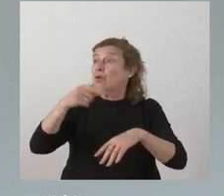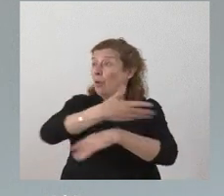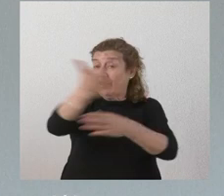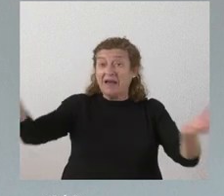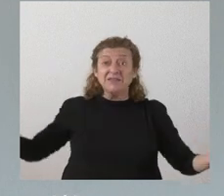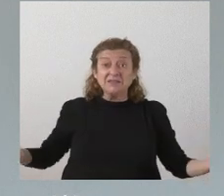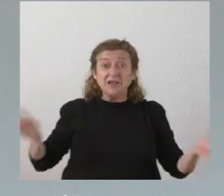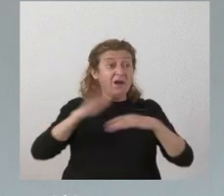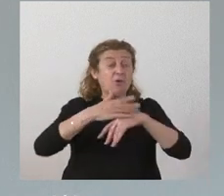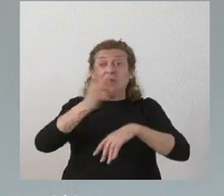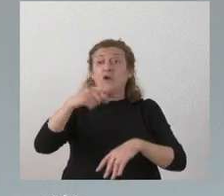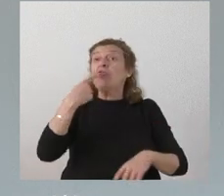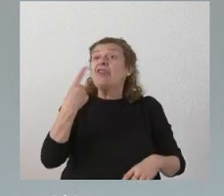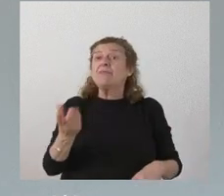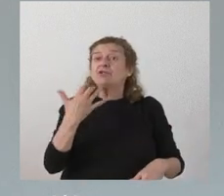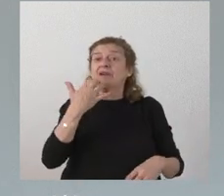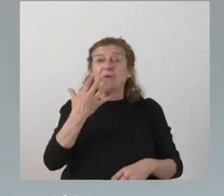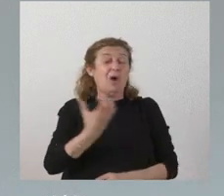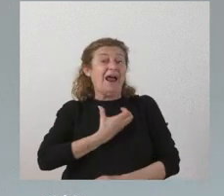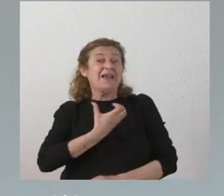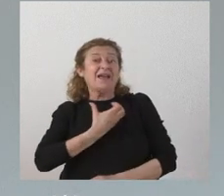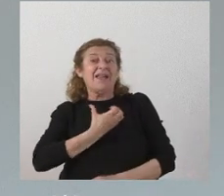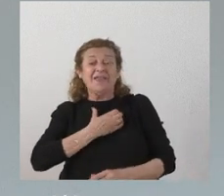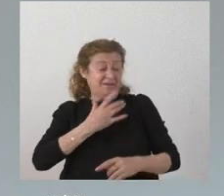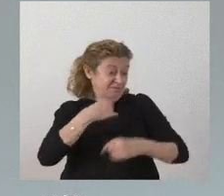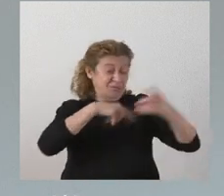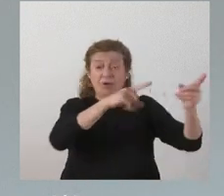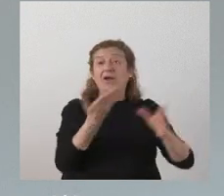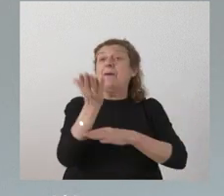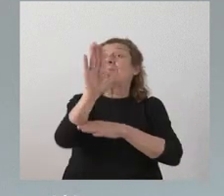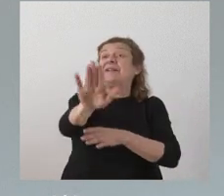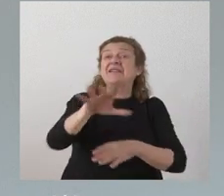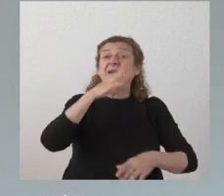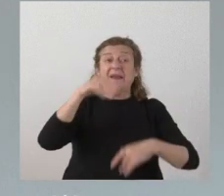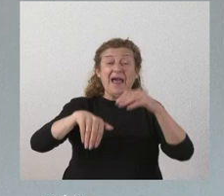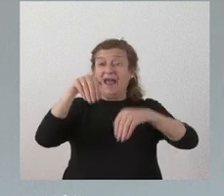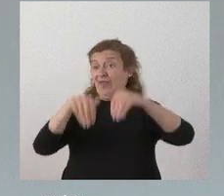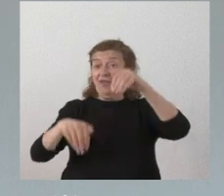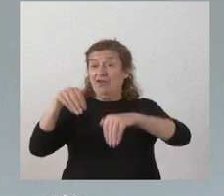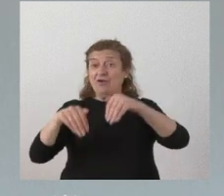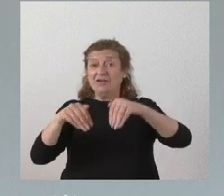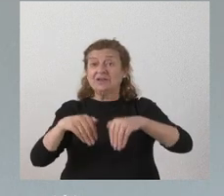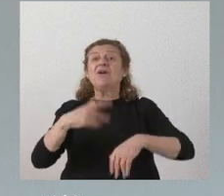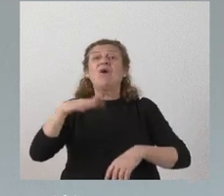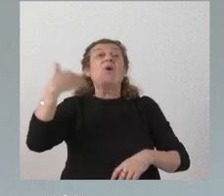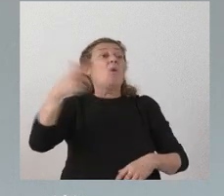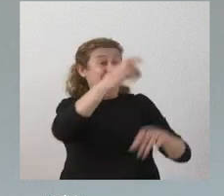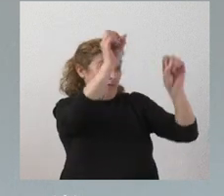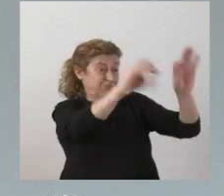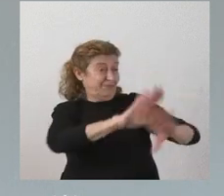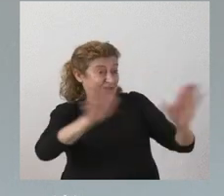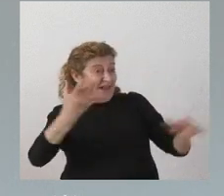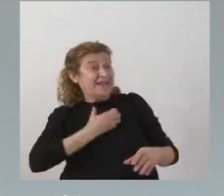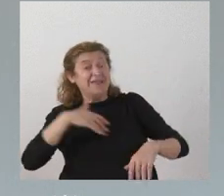porque no le decimos al alcalde de turno que se presenta a unas elecciones que cuando va a dejar de ser